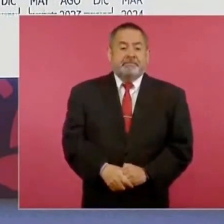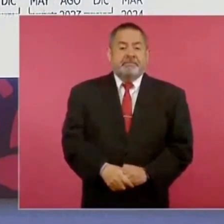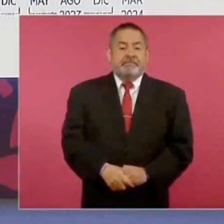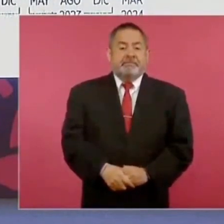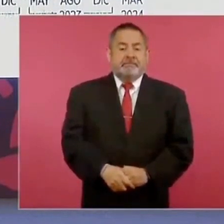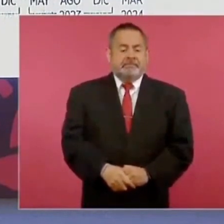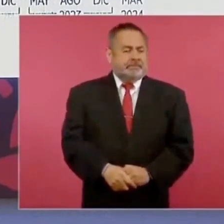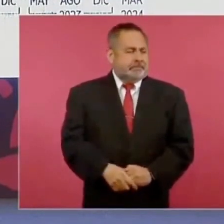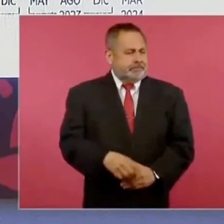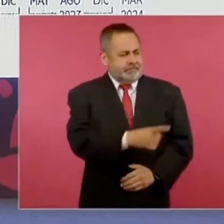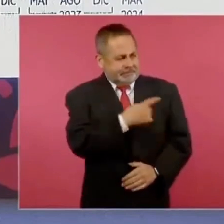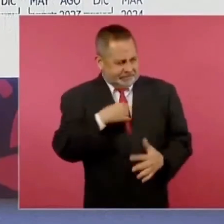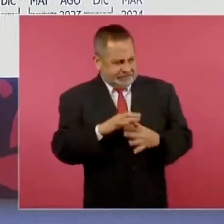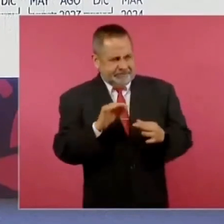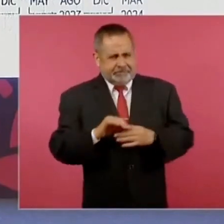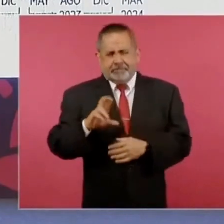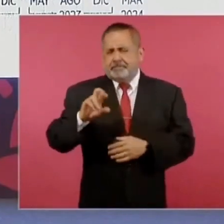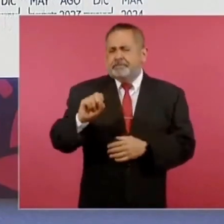Explica Roy.